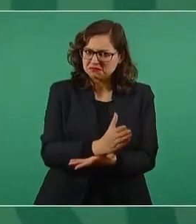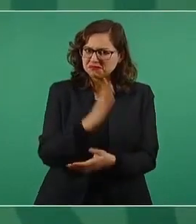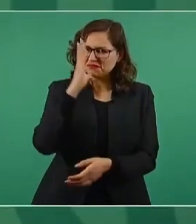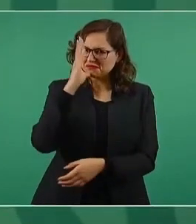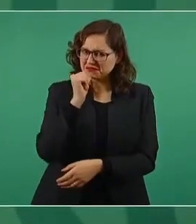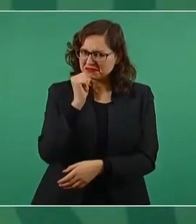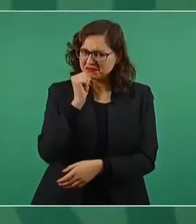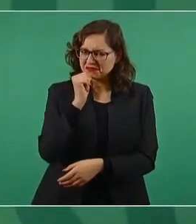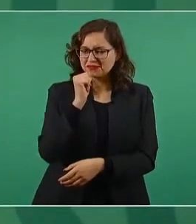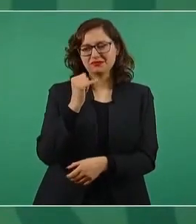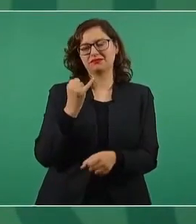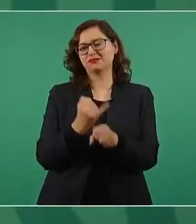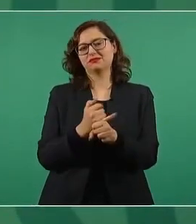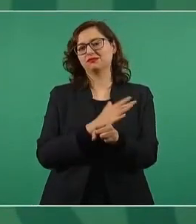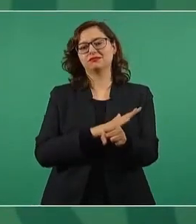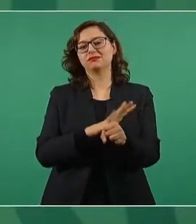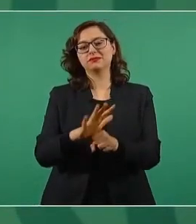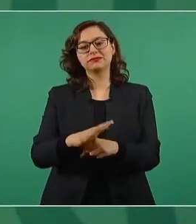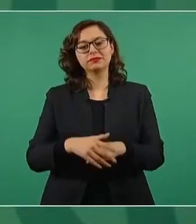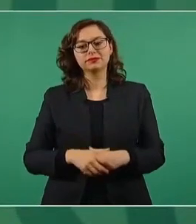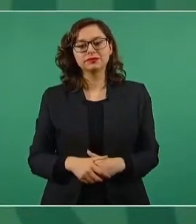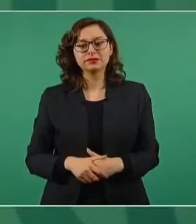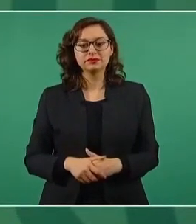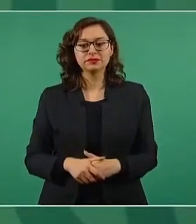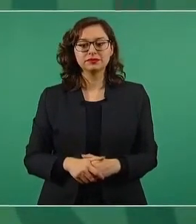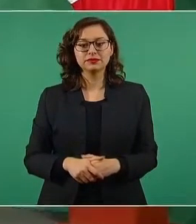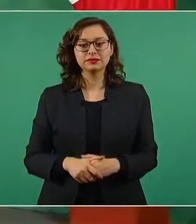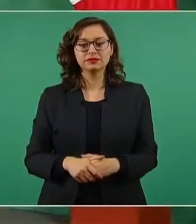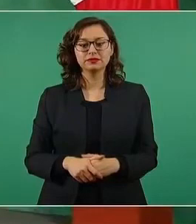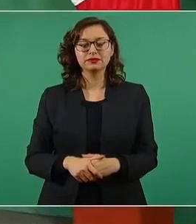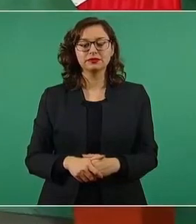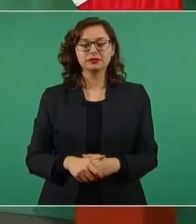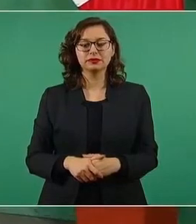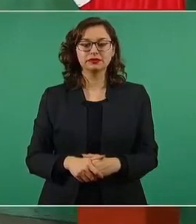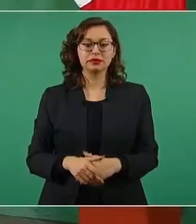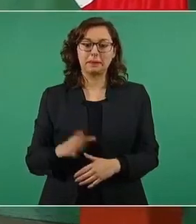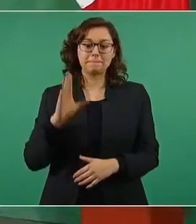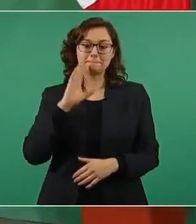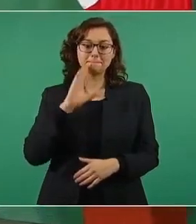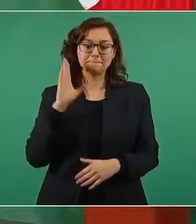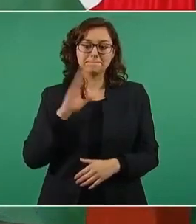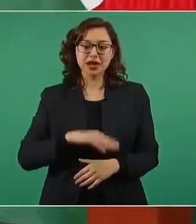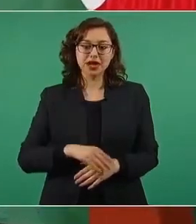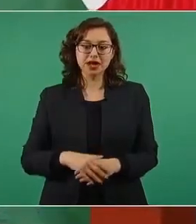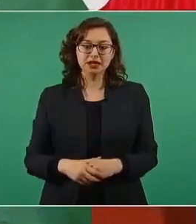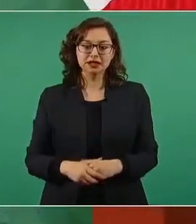eso está muy mal,